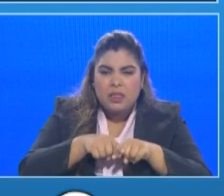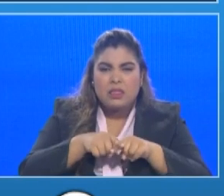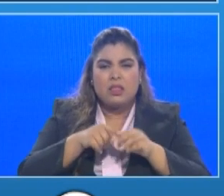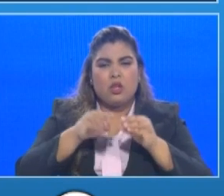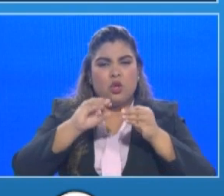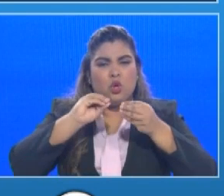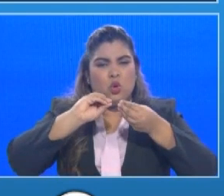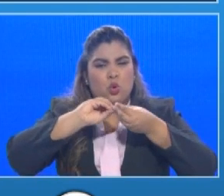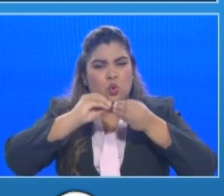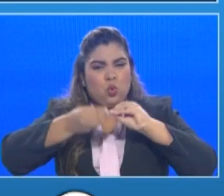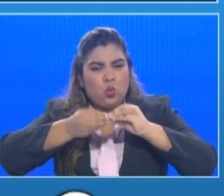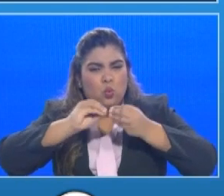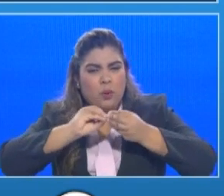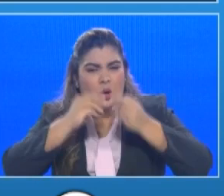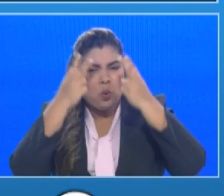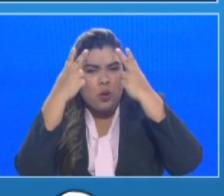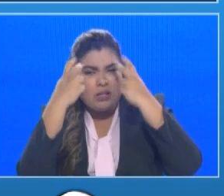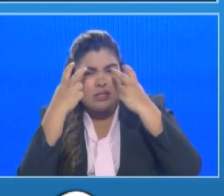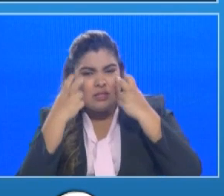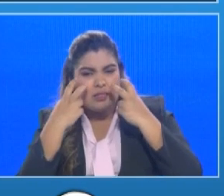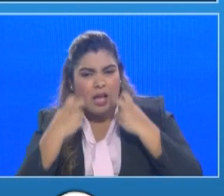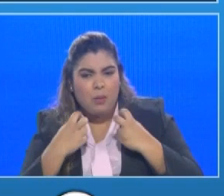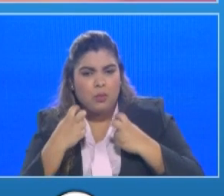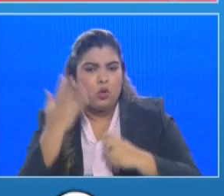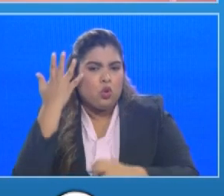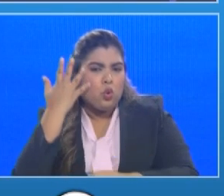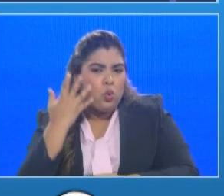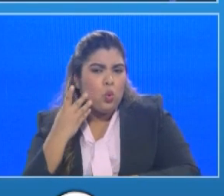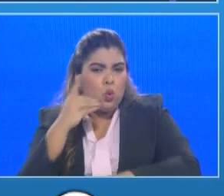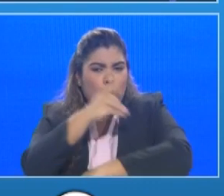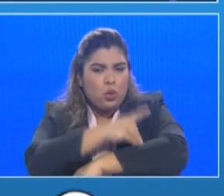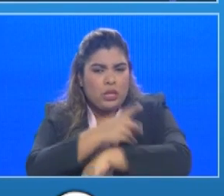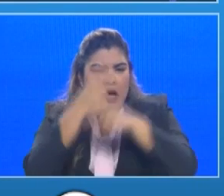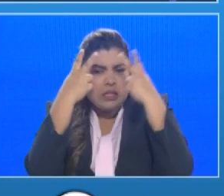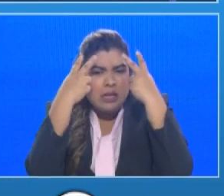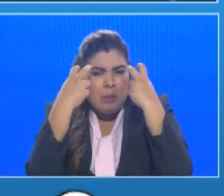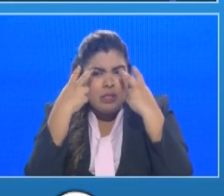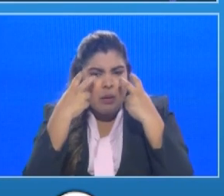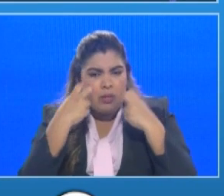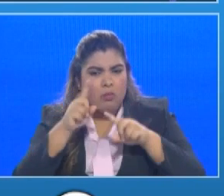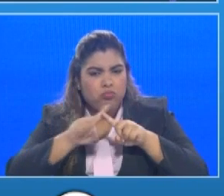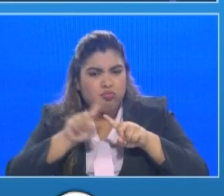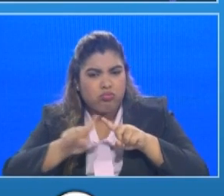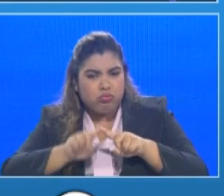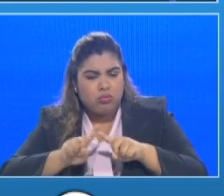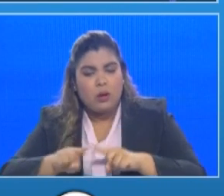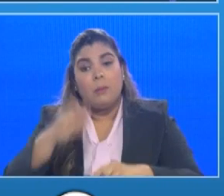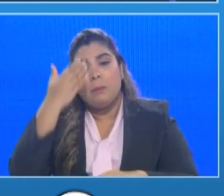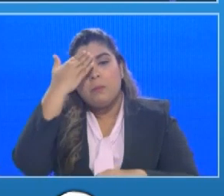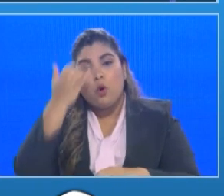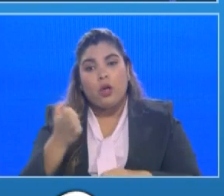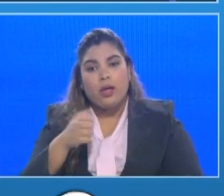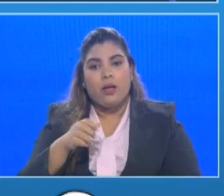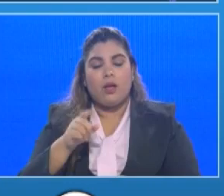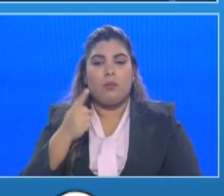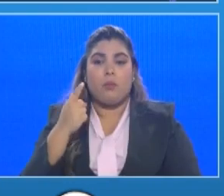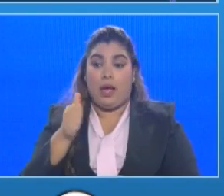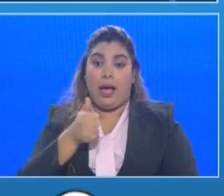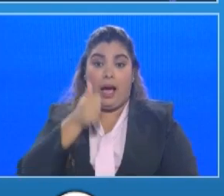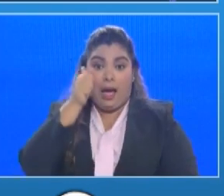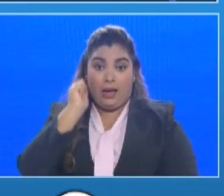pruebas que se realizan cada día? ¿por qué varía tanto el número de un día a otro?